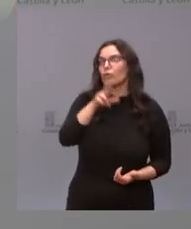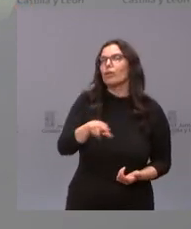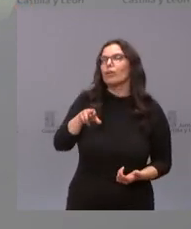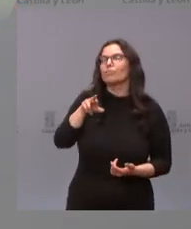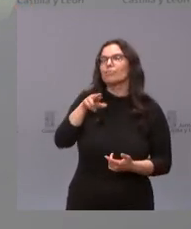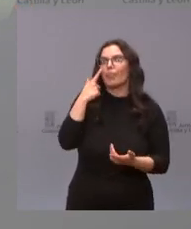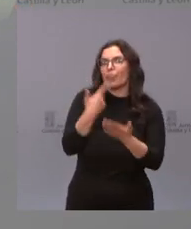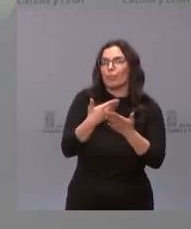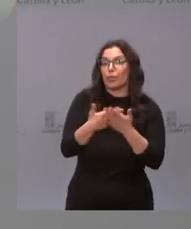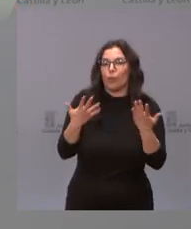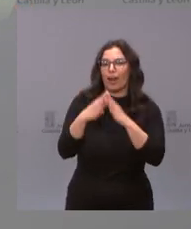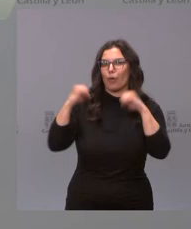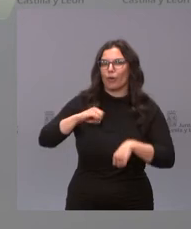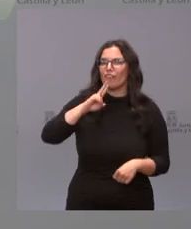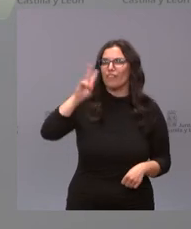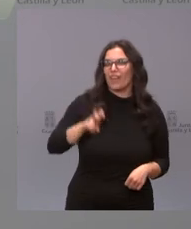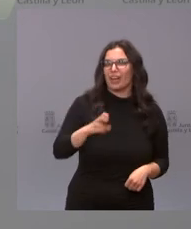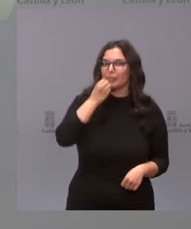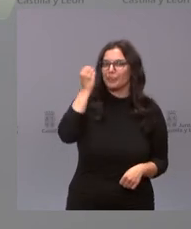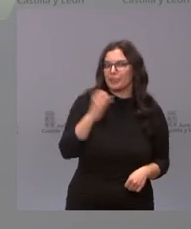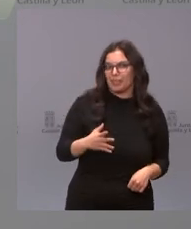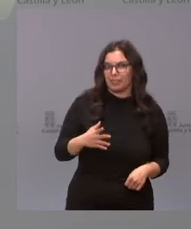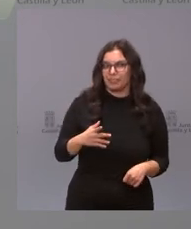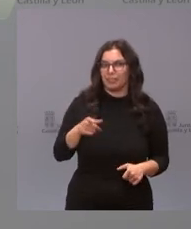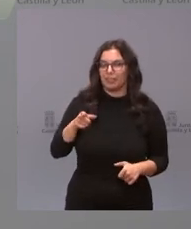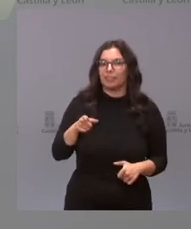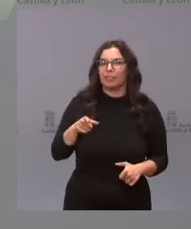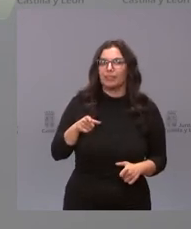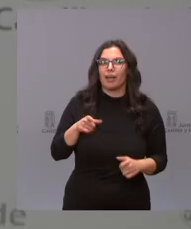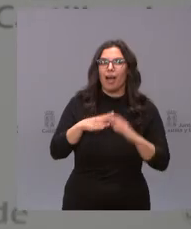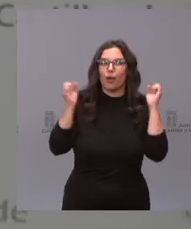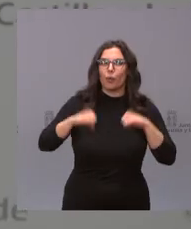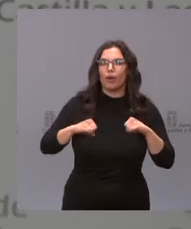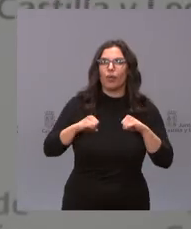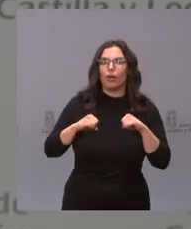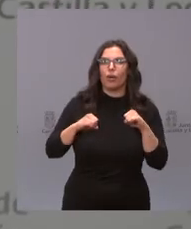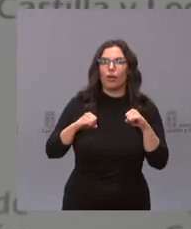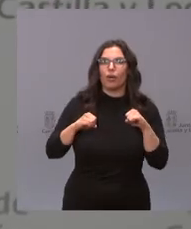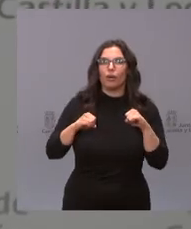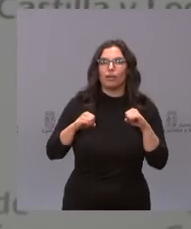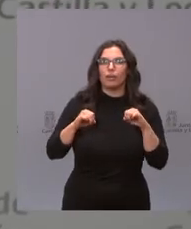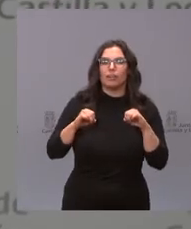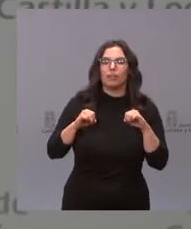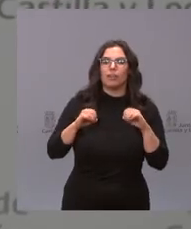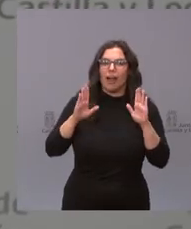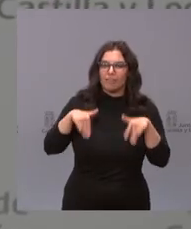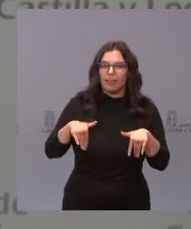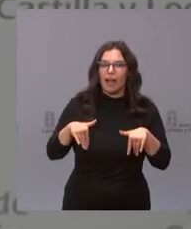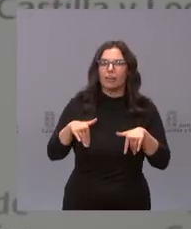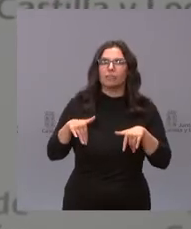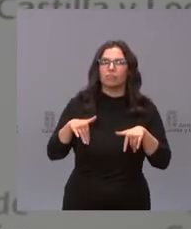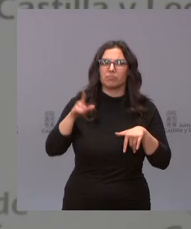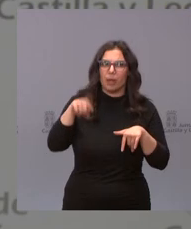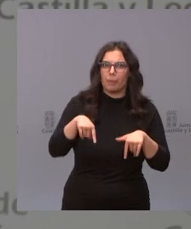acuerdo era bueno este acuerdo incluso estaba preparado para para para sobrellevar una situación tan dura y tan